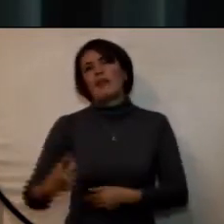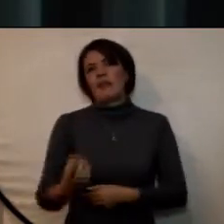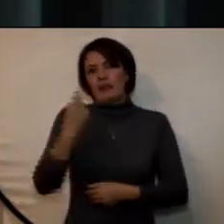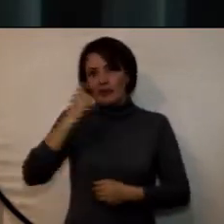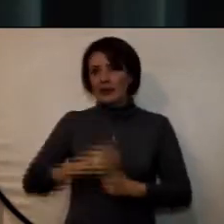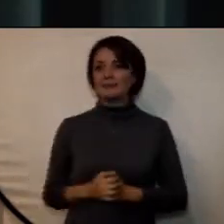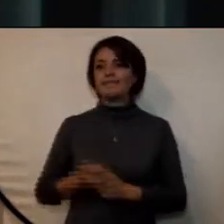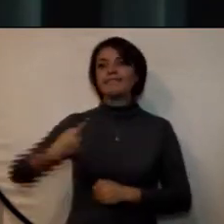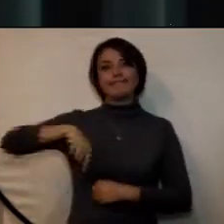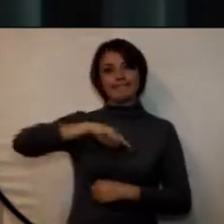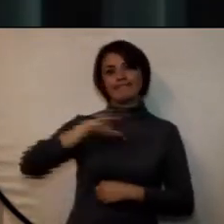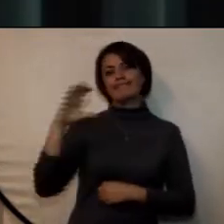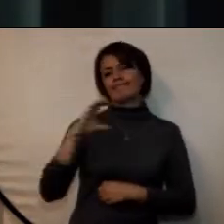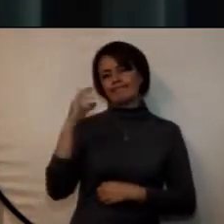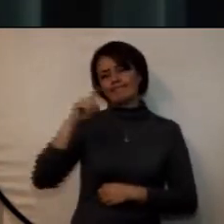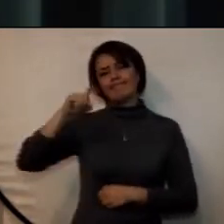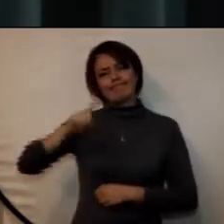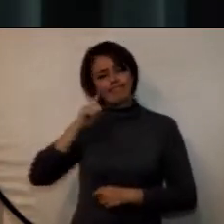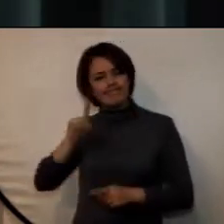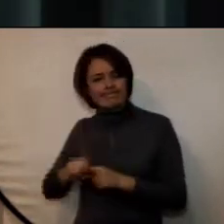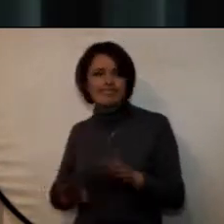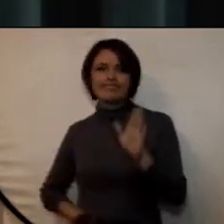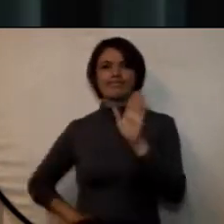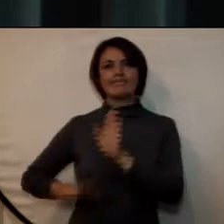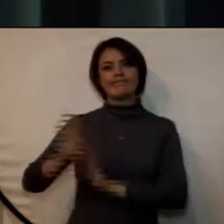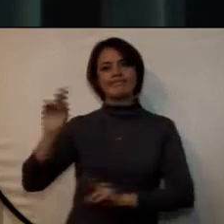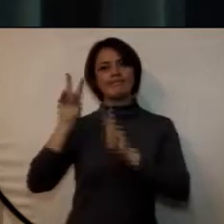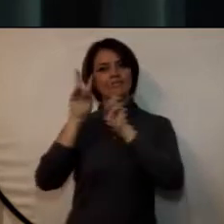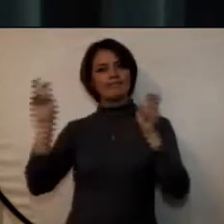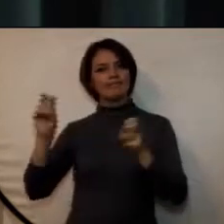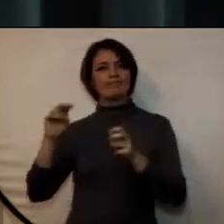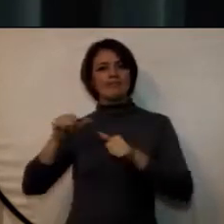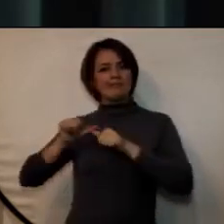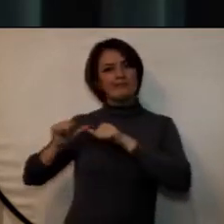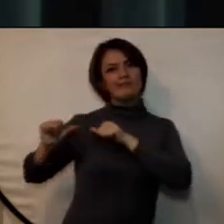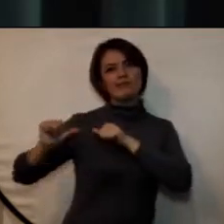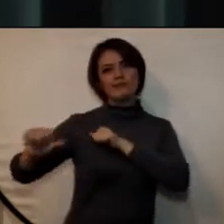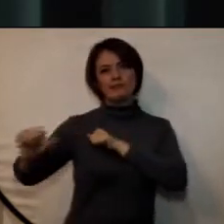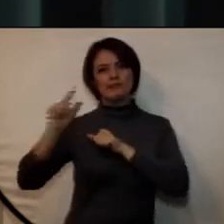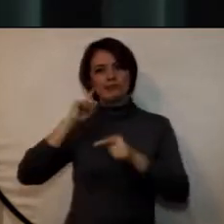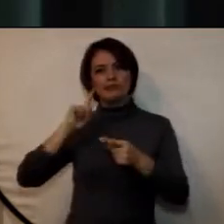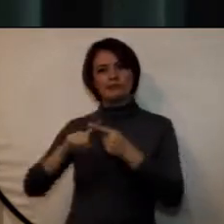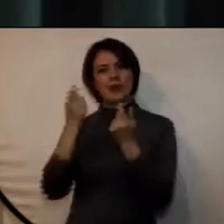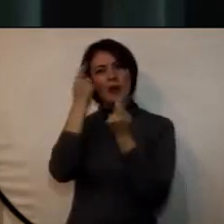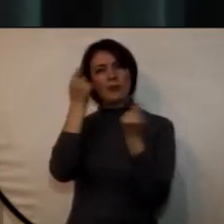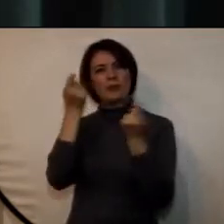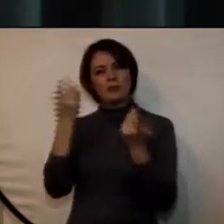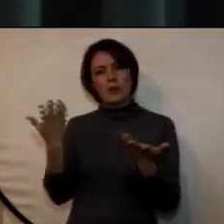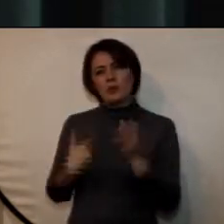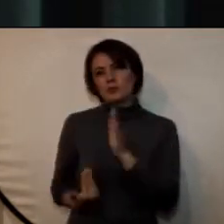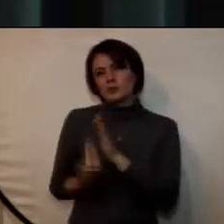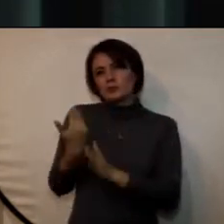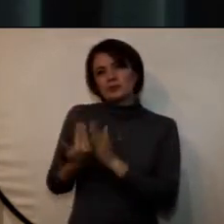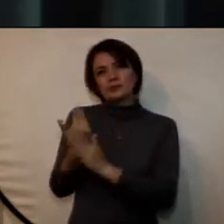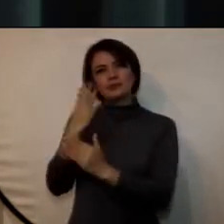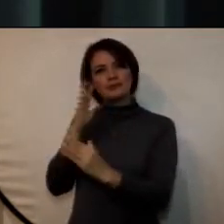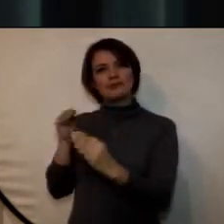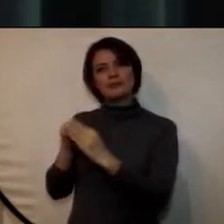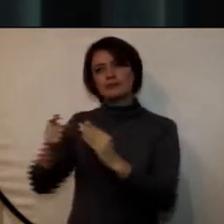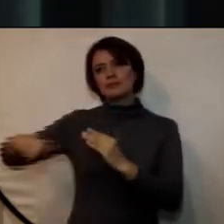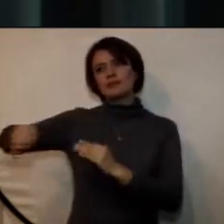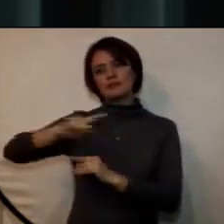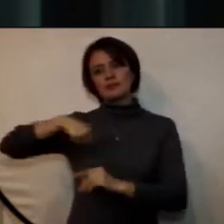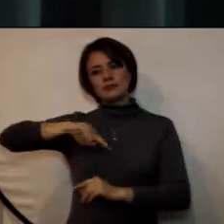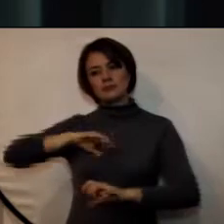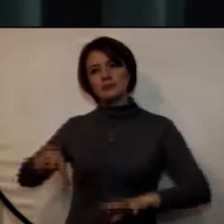Nuestra Colombia necesita avances importantes sobre el desarrollo sostenible y los mecanismos de innovación que mejoren